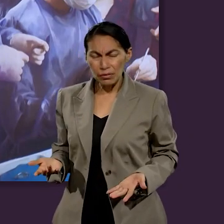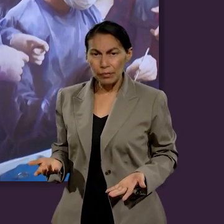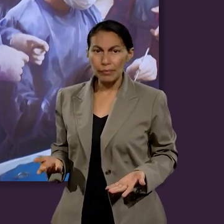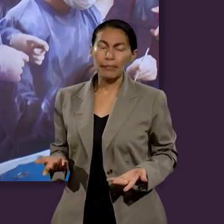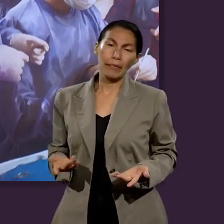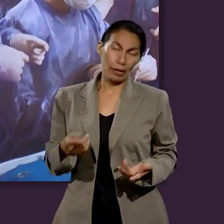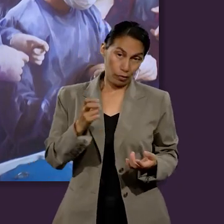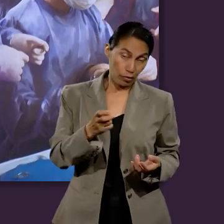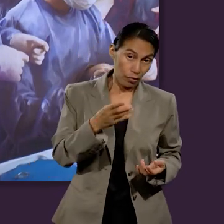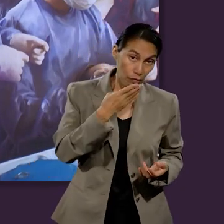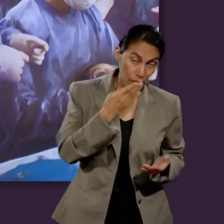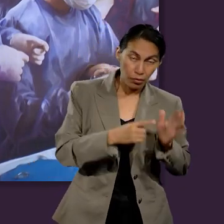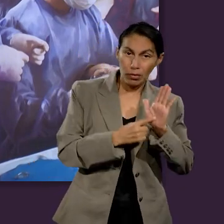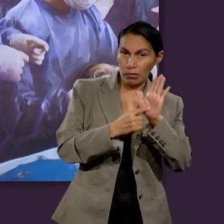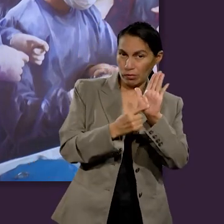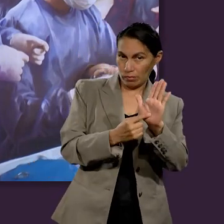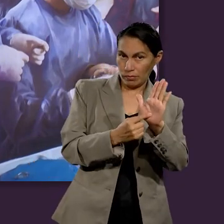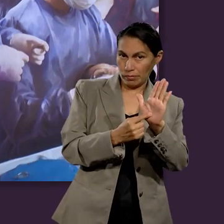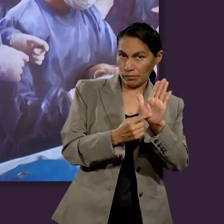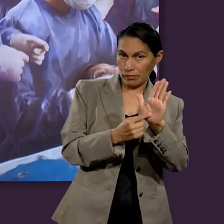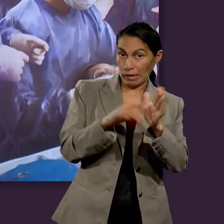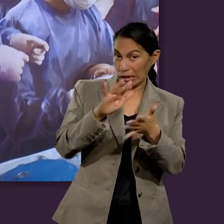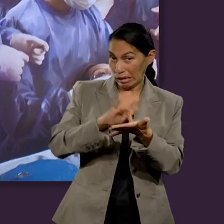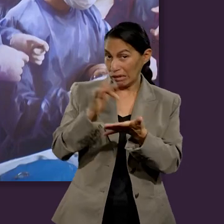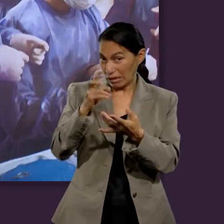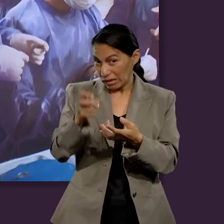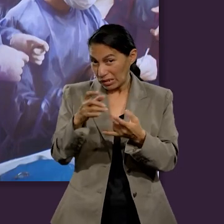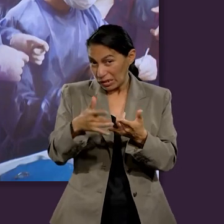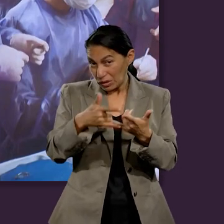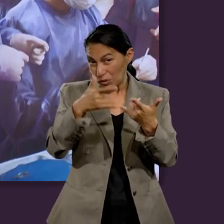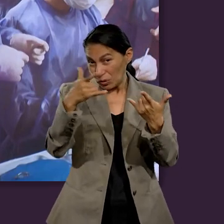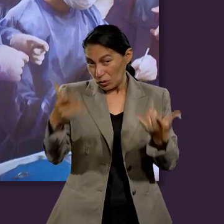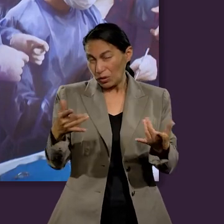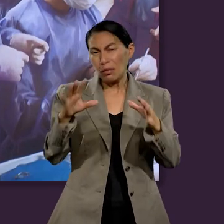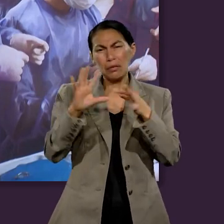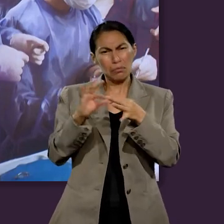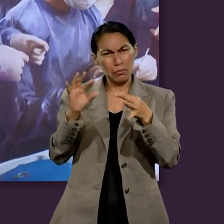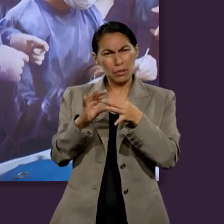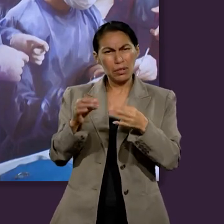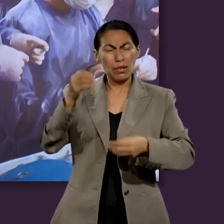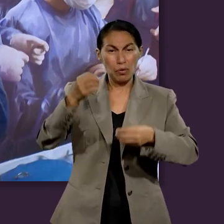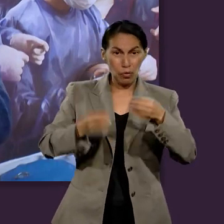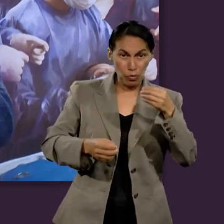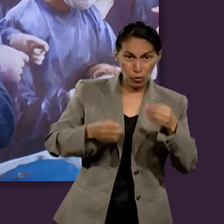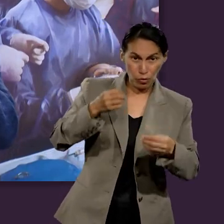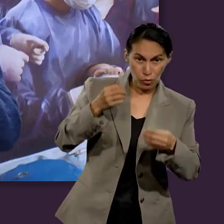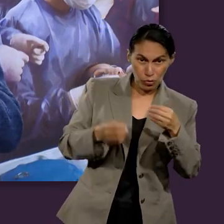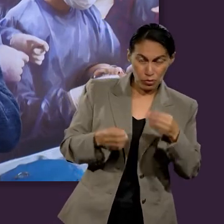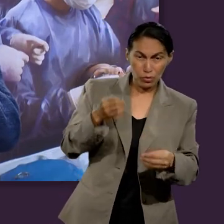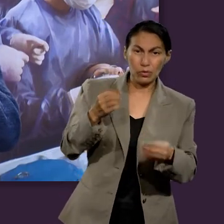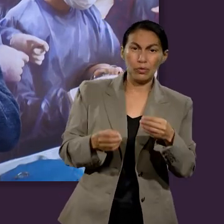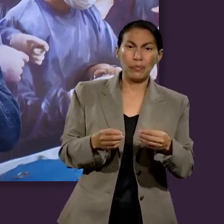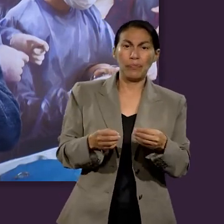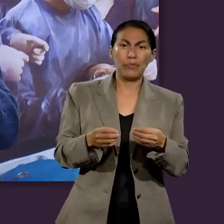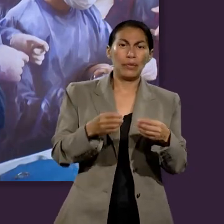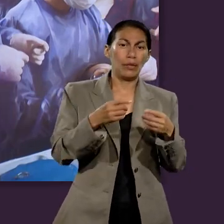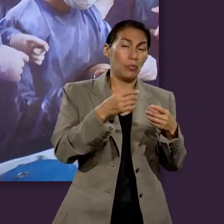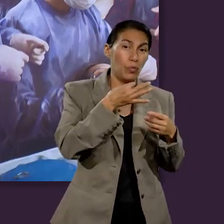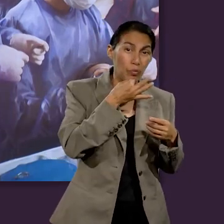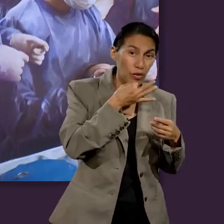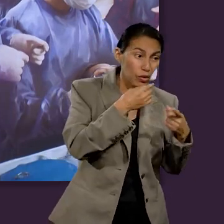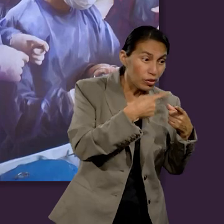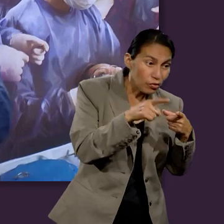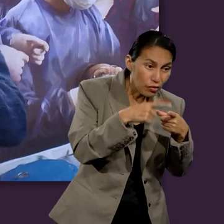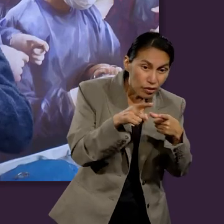vestido para la ocasión? Entonces vemos cómo la Biblia, cómo Jesús, a través de esta sencilla palabra, nos